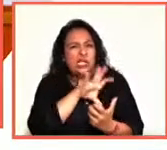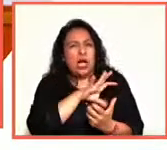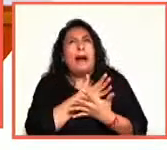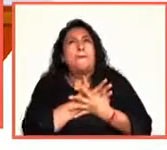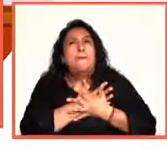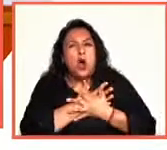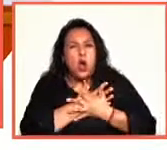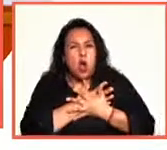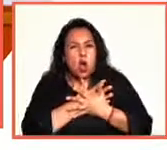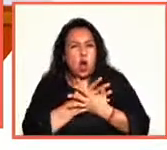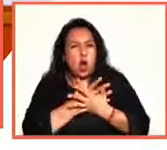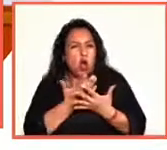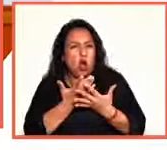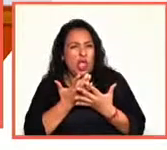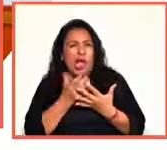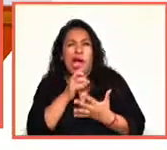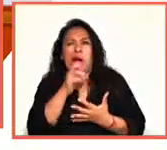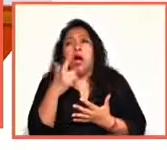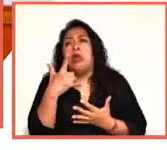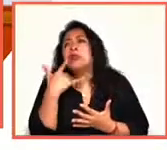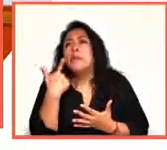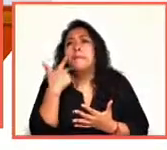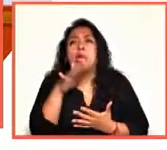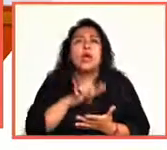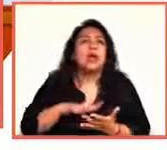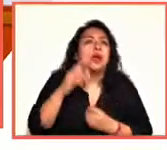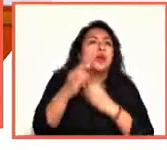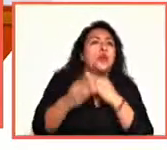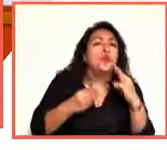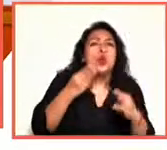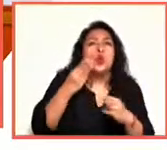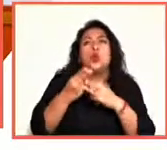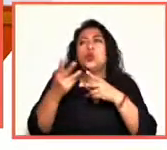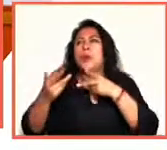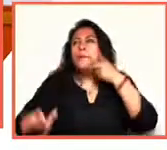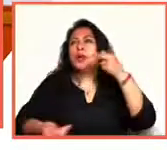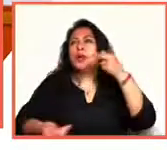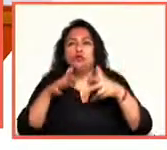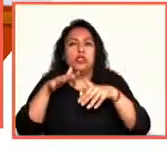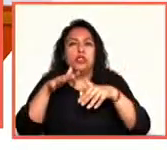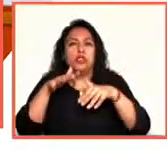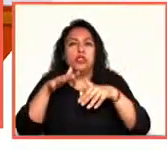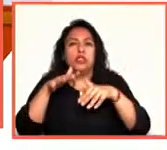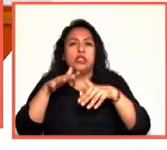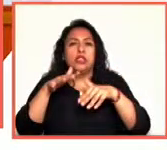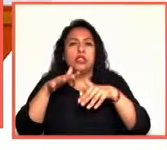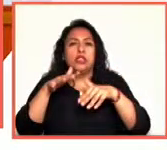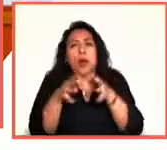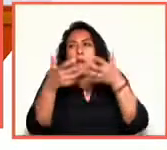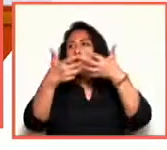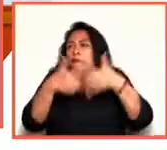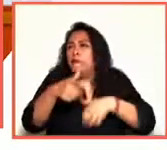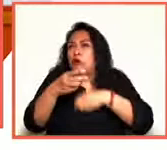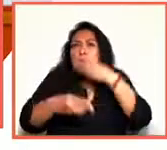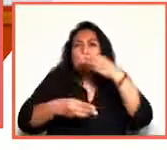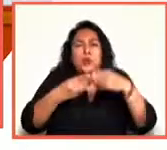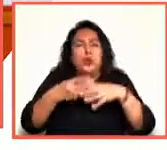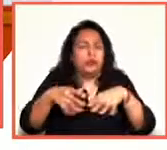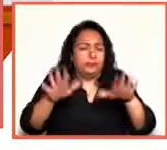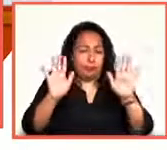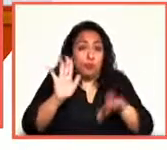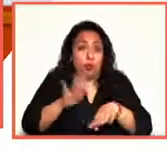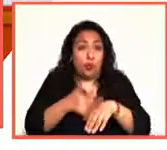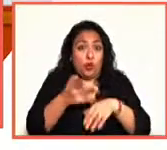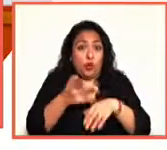arrebatado por la contemplación del mundo, por las preguntas que se hace acerca de cómo funciona el mundo. Y por eso fue tan importante